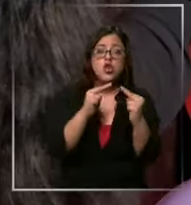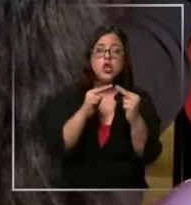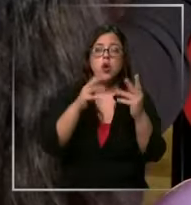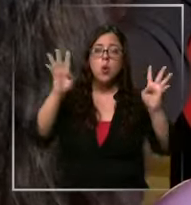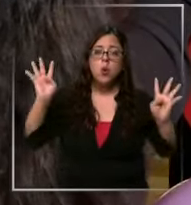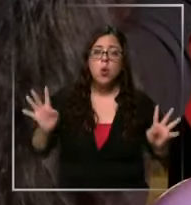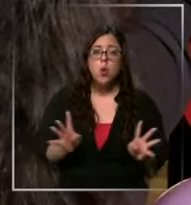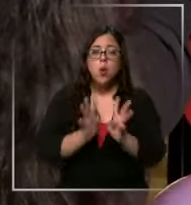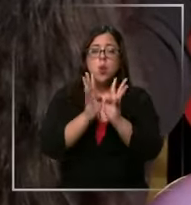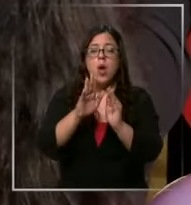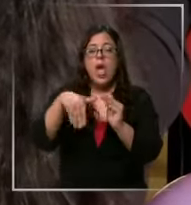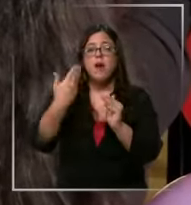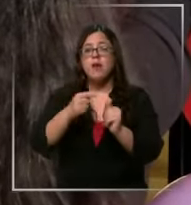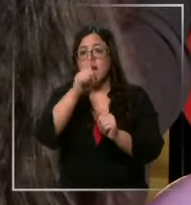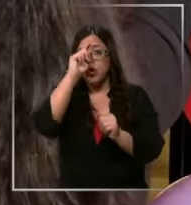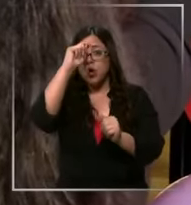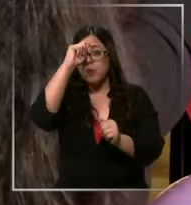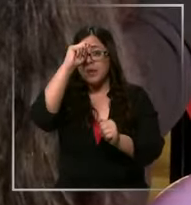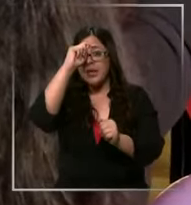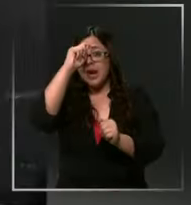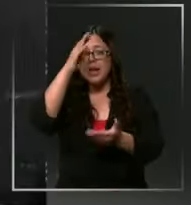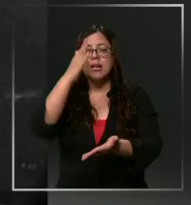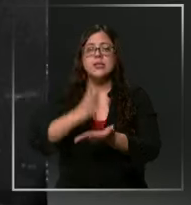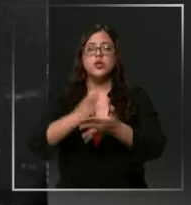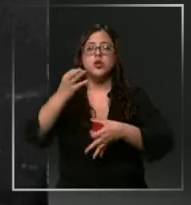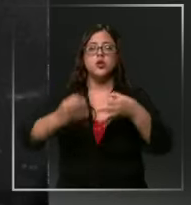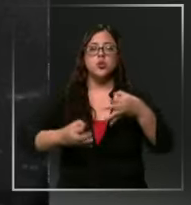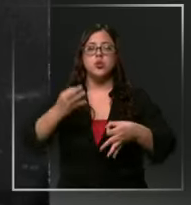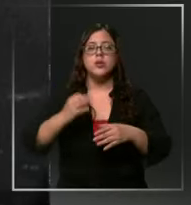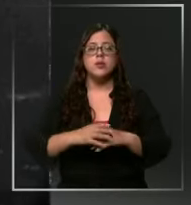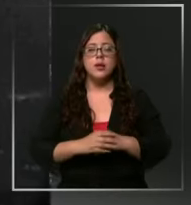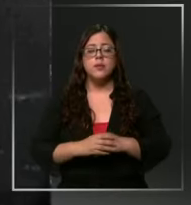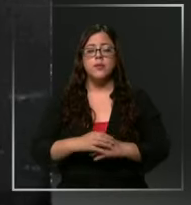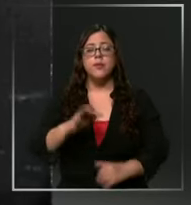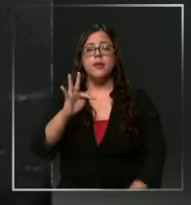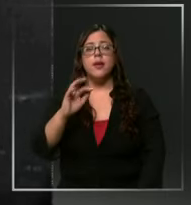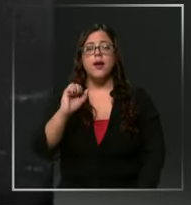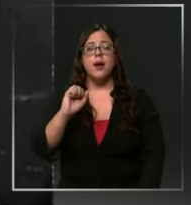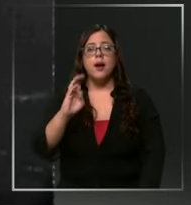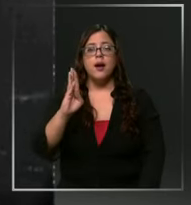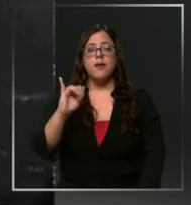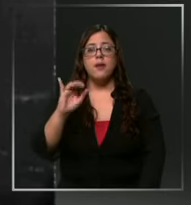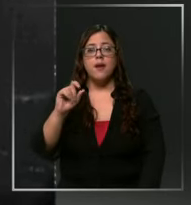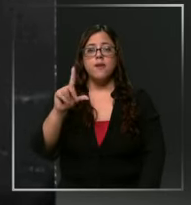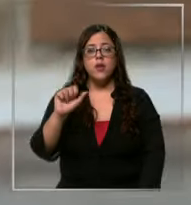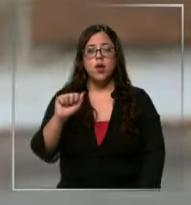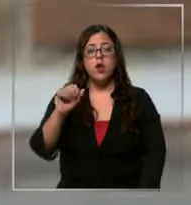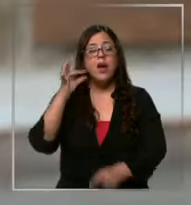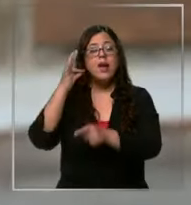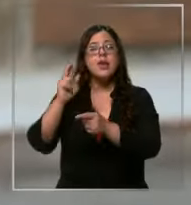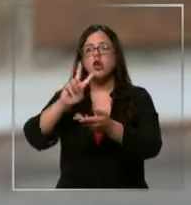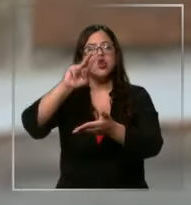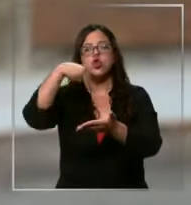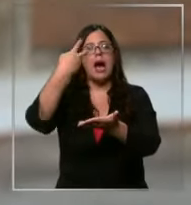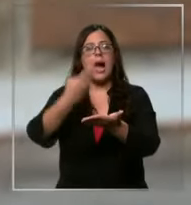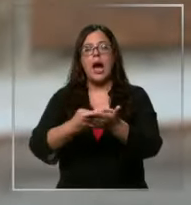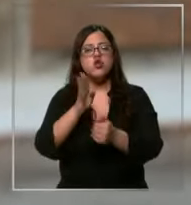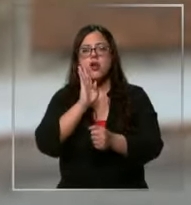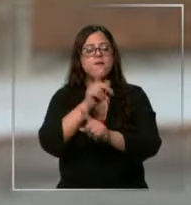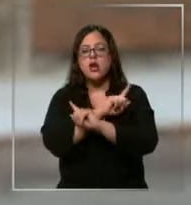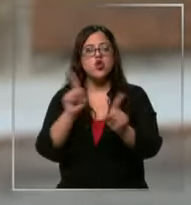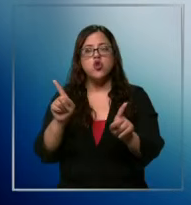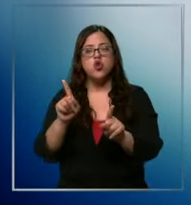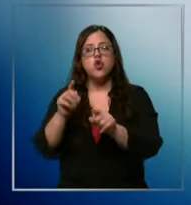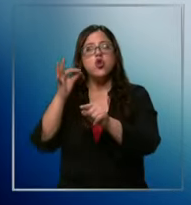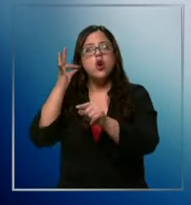reunían afuera del hospital exigiendo justicia. Fabiola no se cayó en el baño, Fabiola no